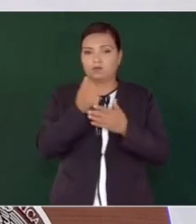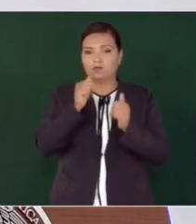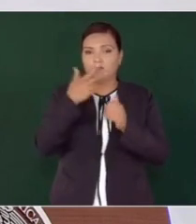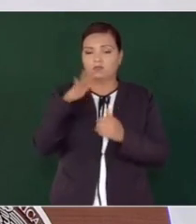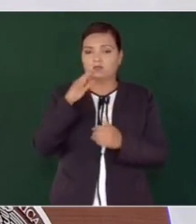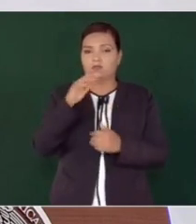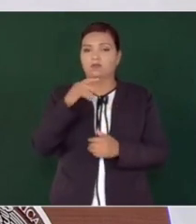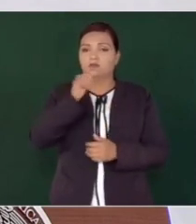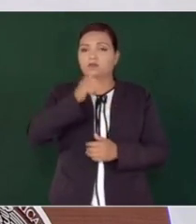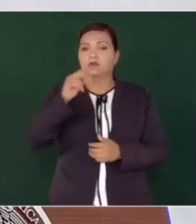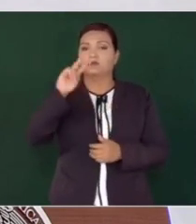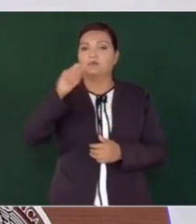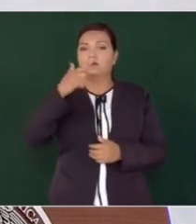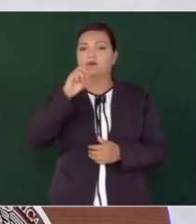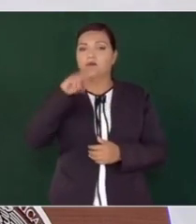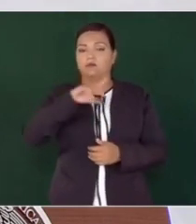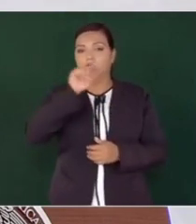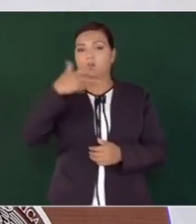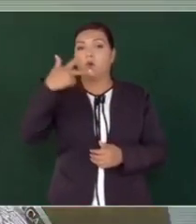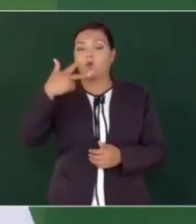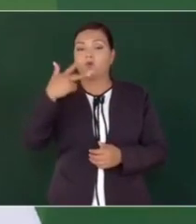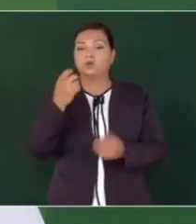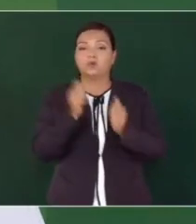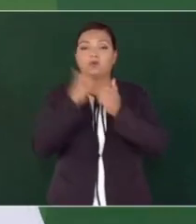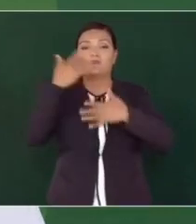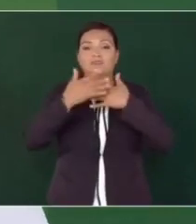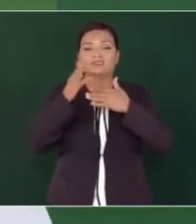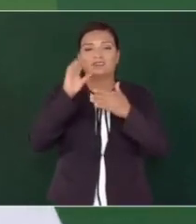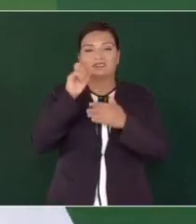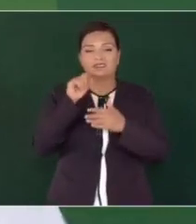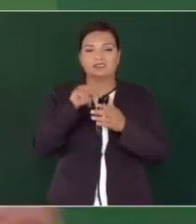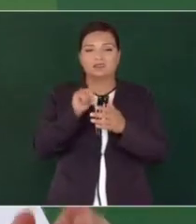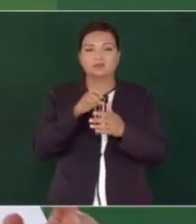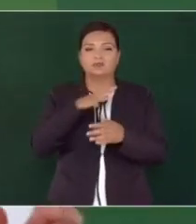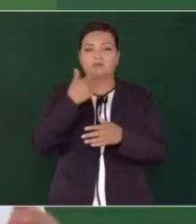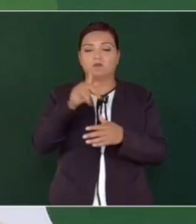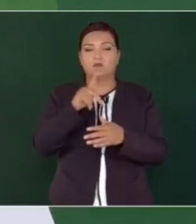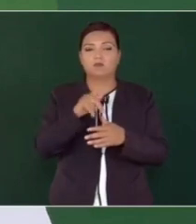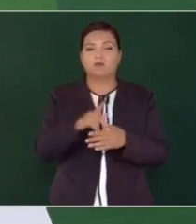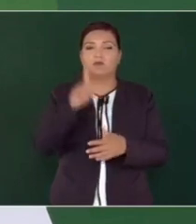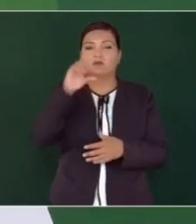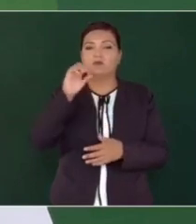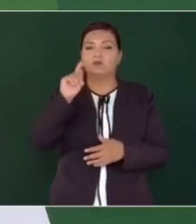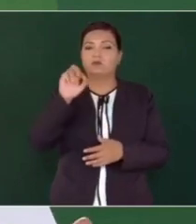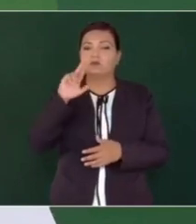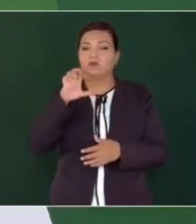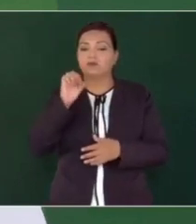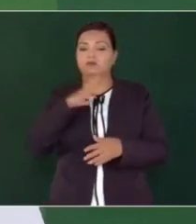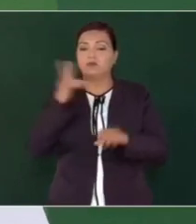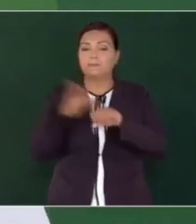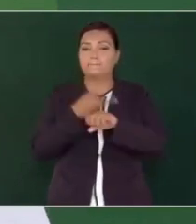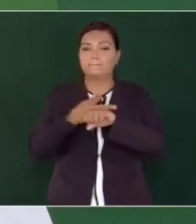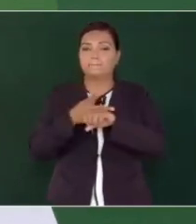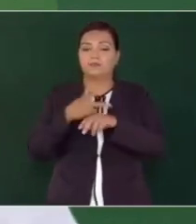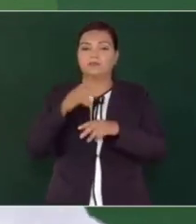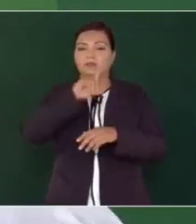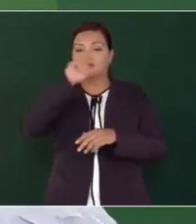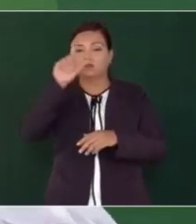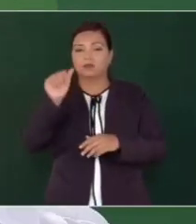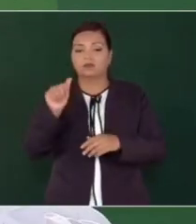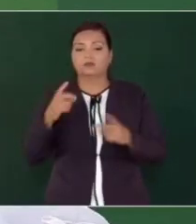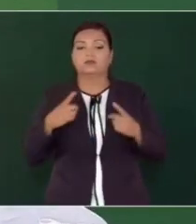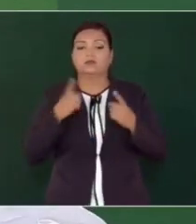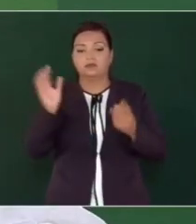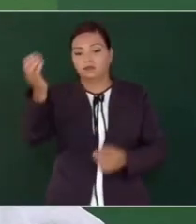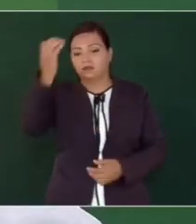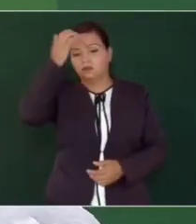centavos por vagón, y de 8 pesos con 15 centavos por las locomotoras que pasan. Y se